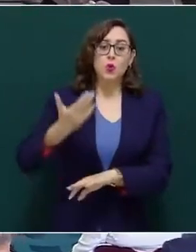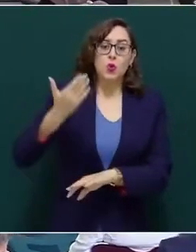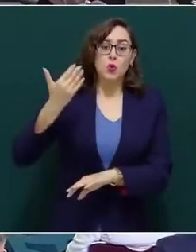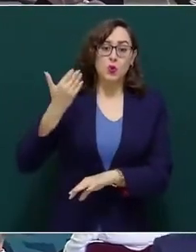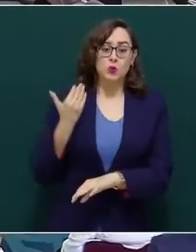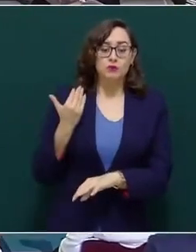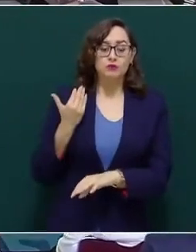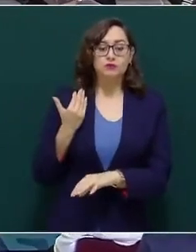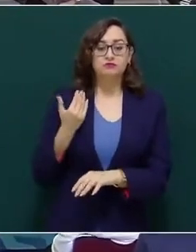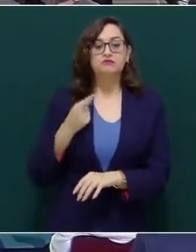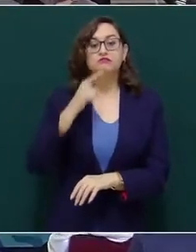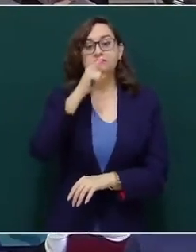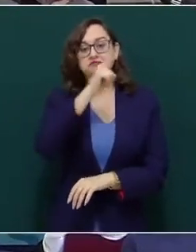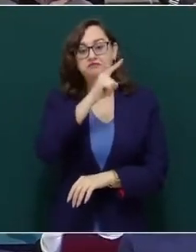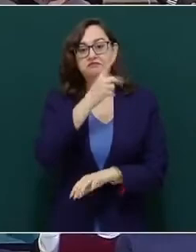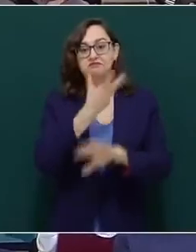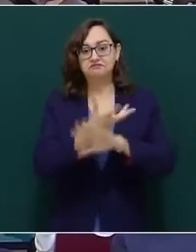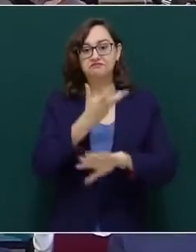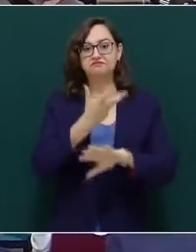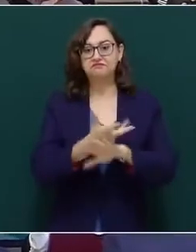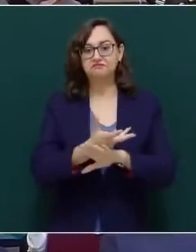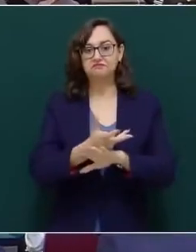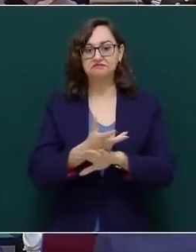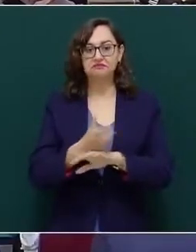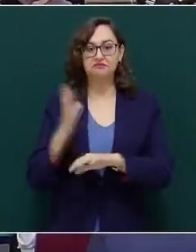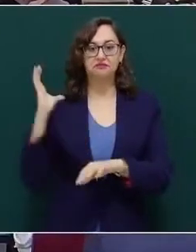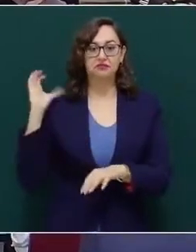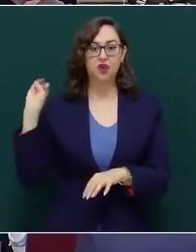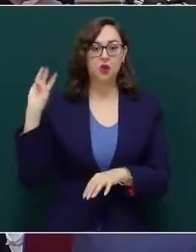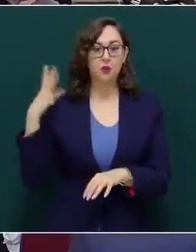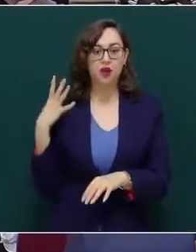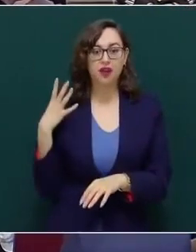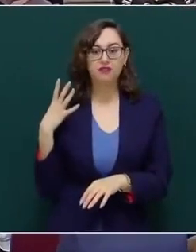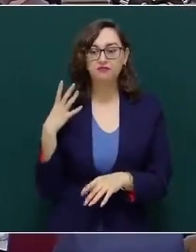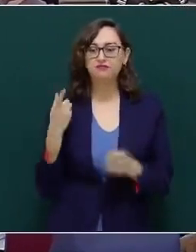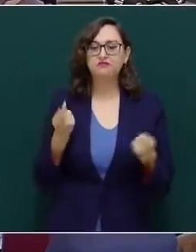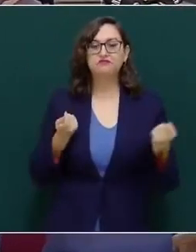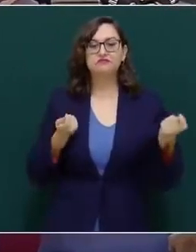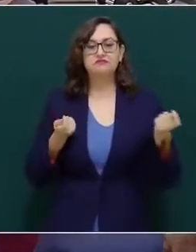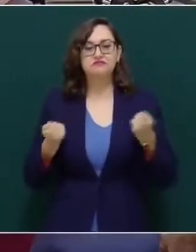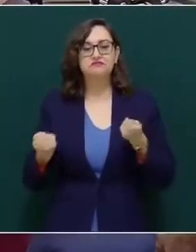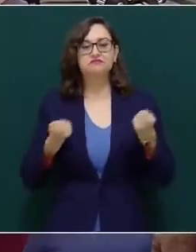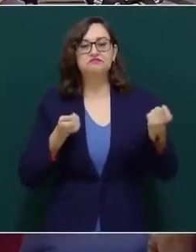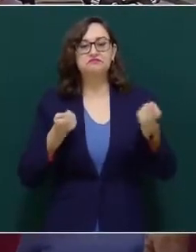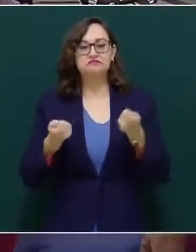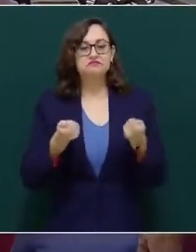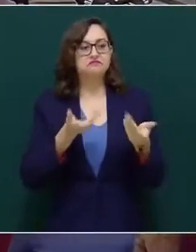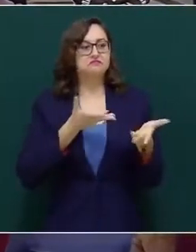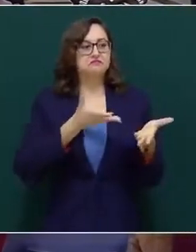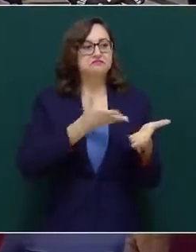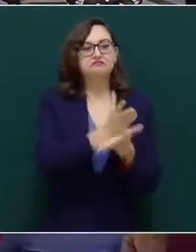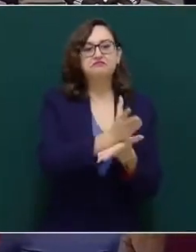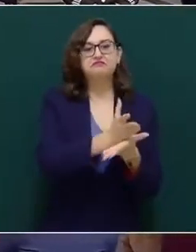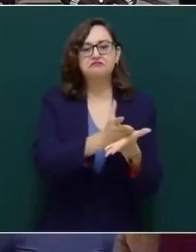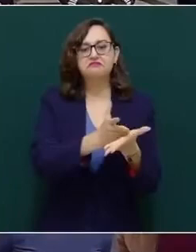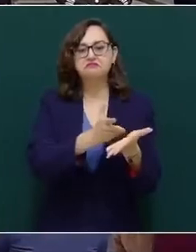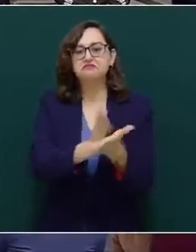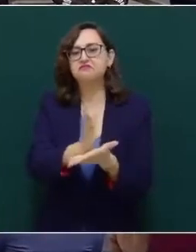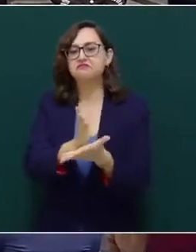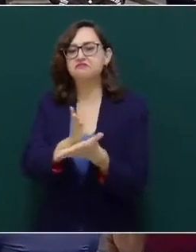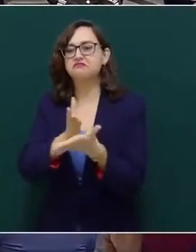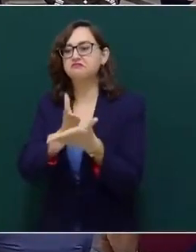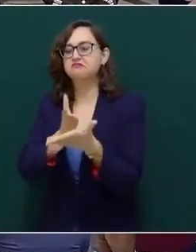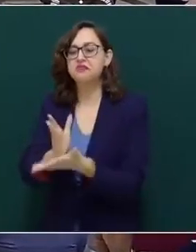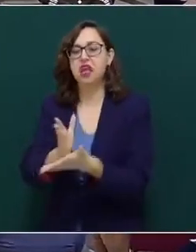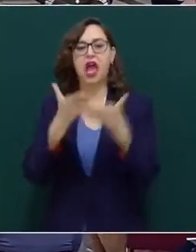Washington nunca ha dejado de realizar operaciones abiertas o encubiertas contra